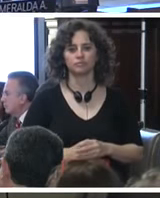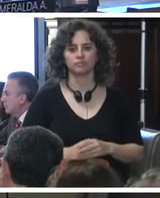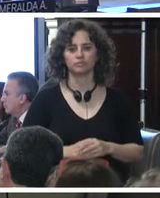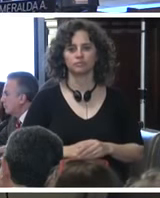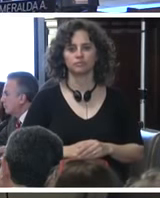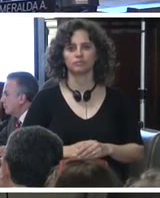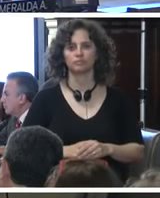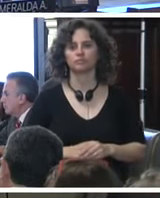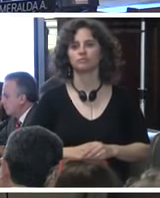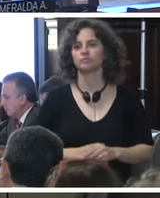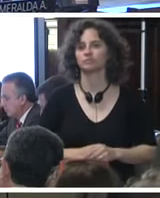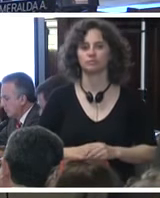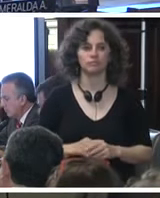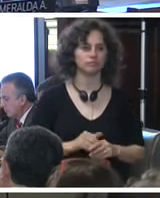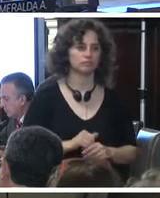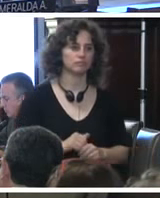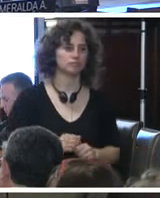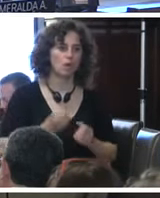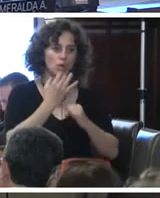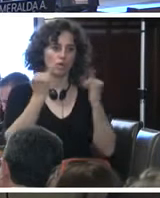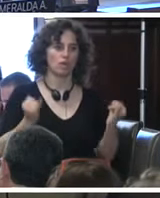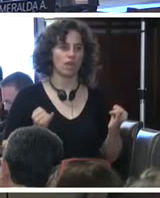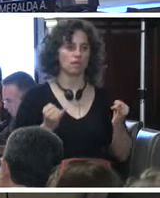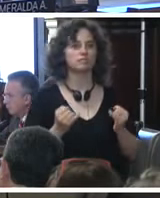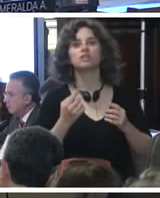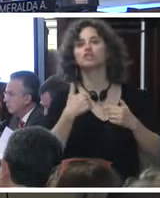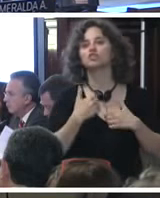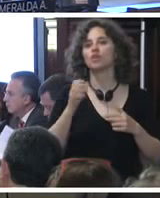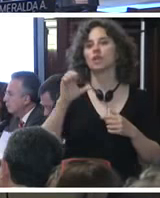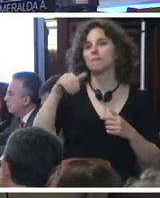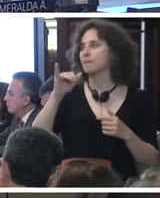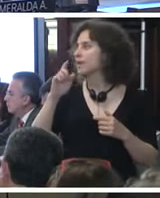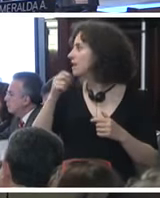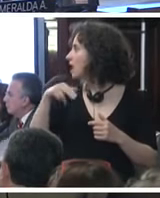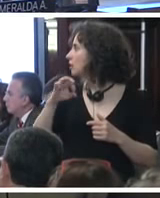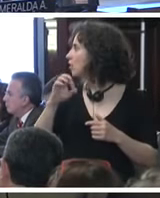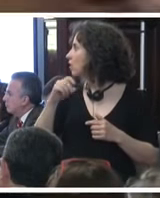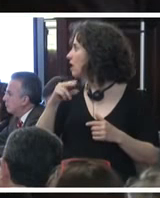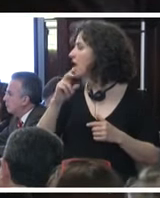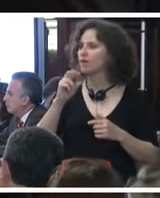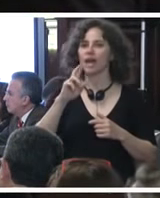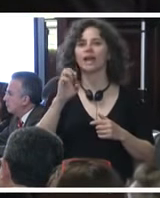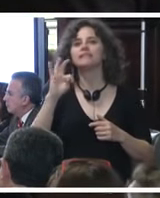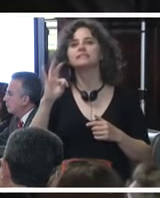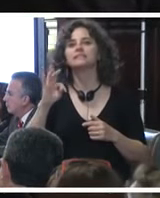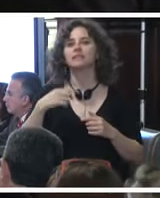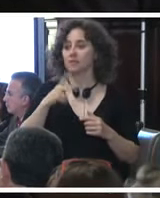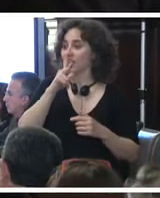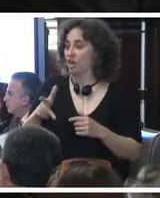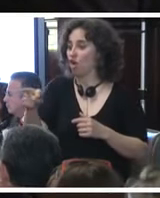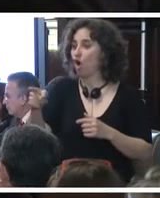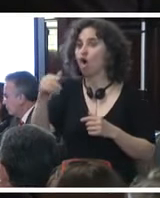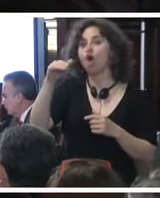Señores comisionados, muy buenos días. Yo soy Emiliano Navarrete, ¿verdad? El joven es mi hijo José Ángel